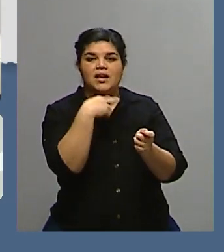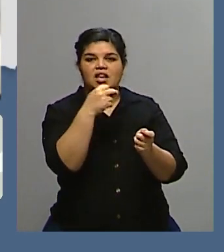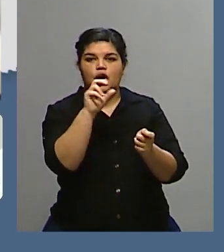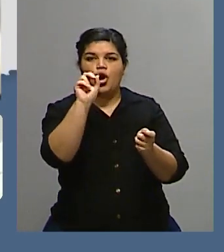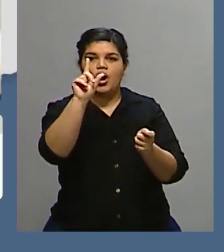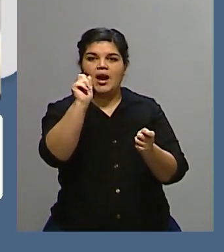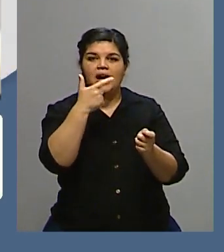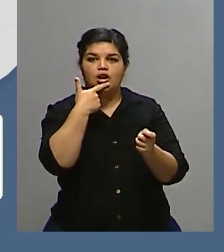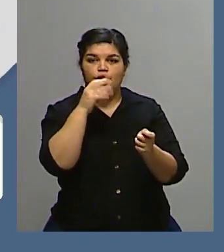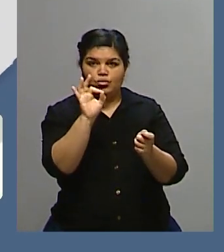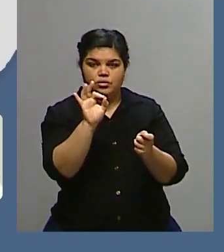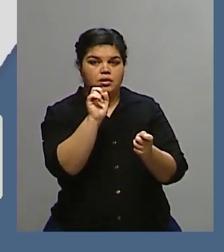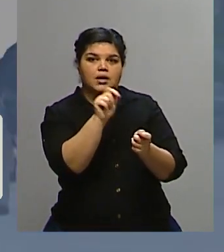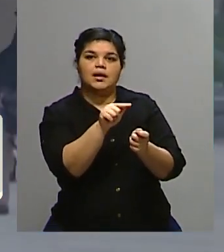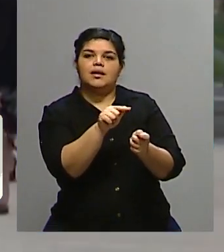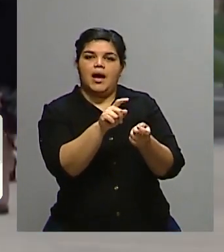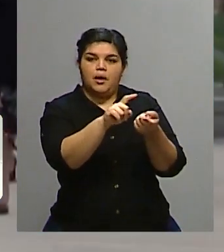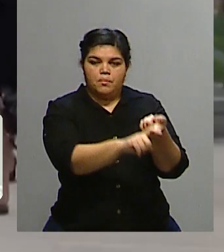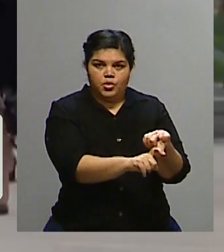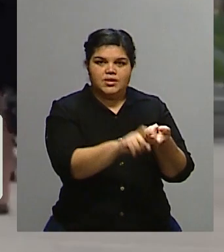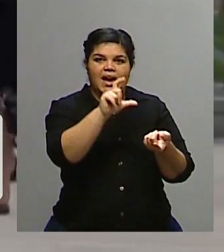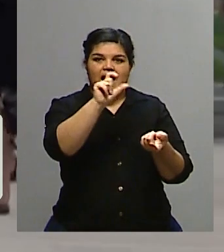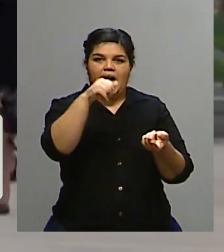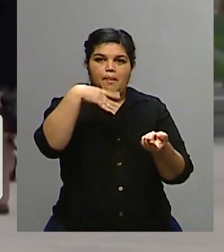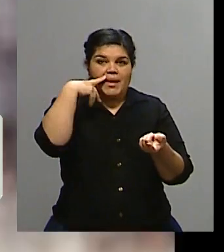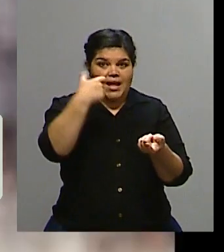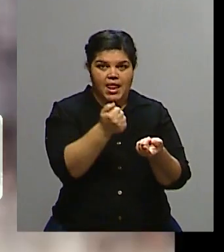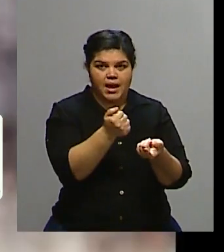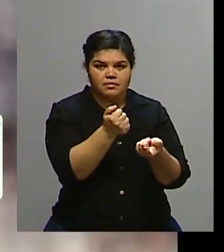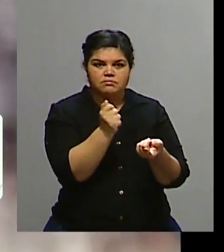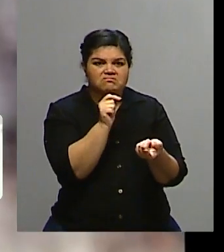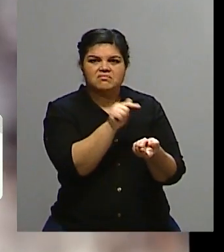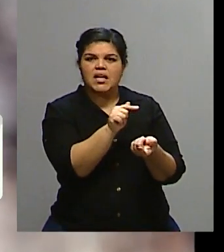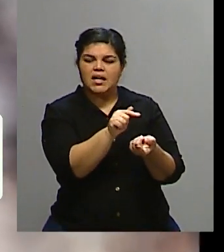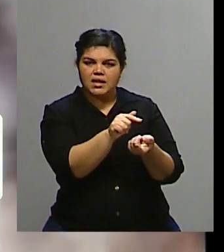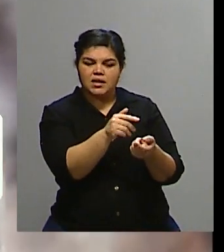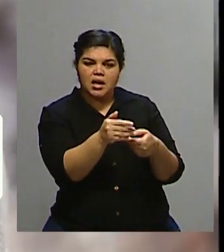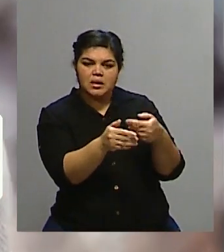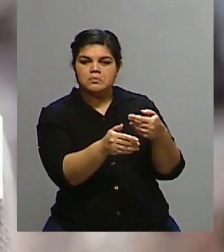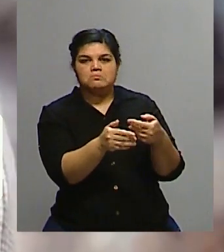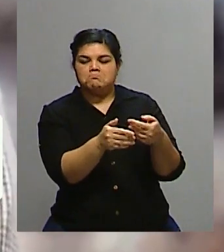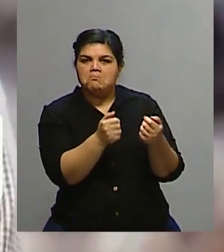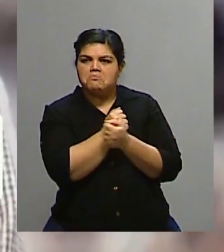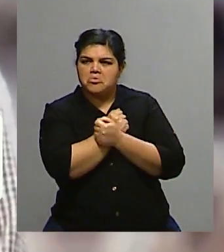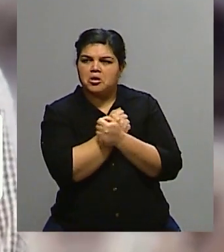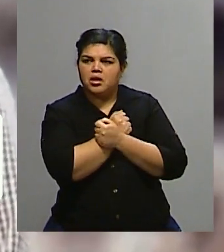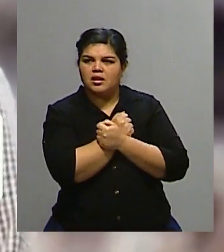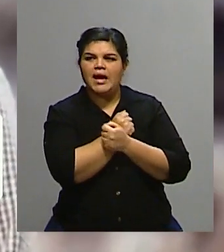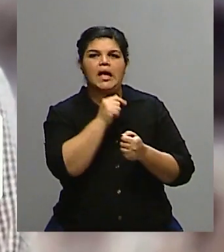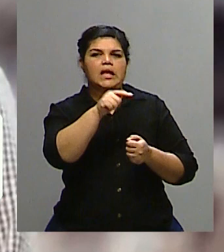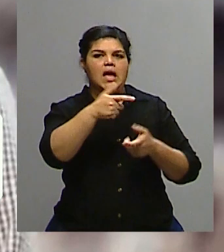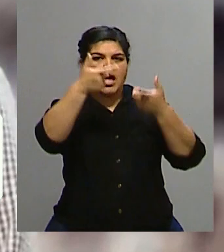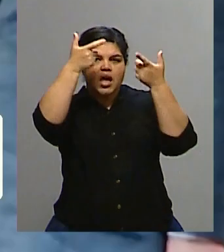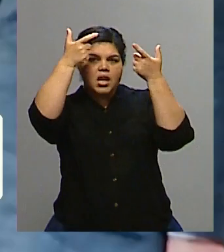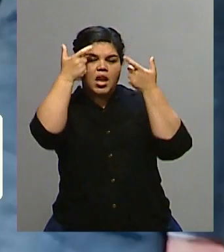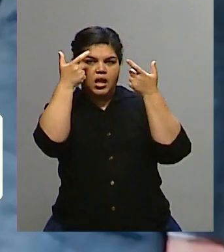la princesa de Gales. Dijo que ella estaba bien con ser la condesa de Gales y no de Gales, que